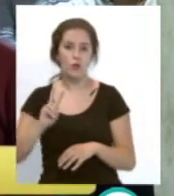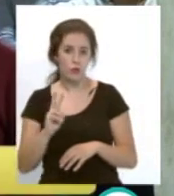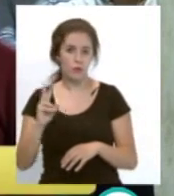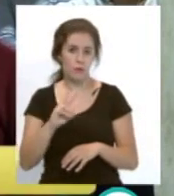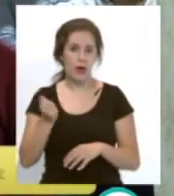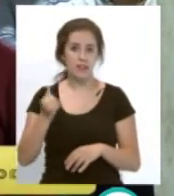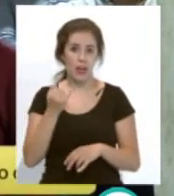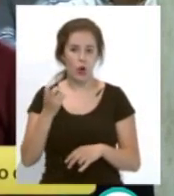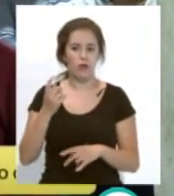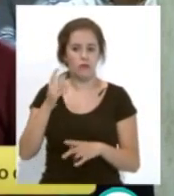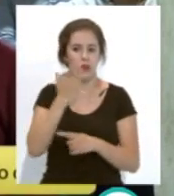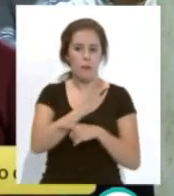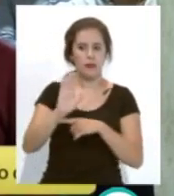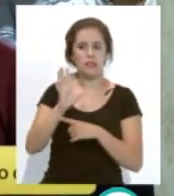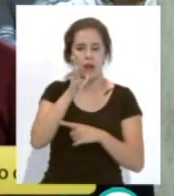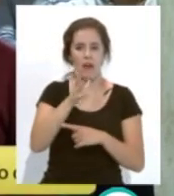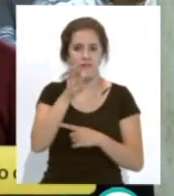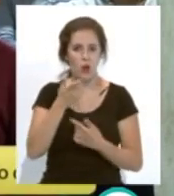quizás los valores más